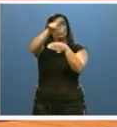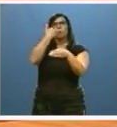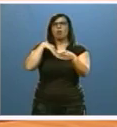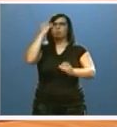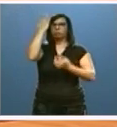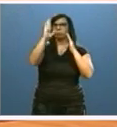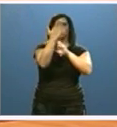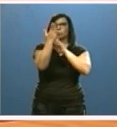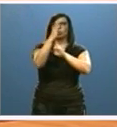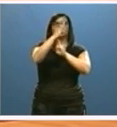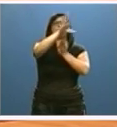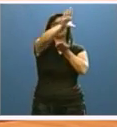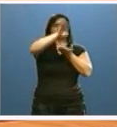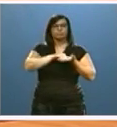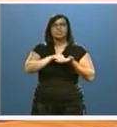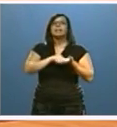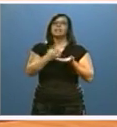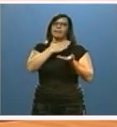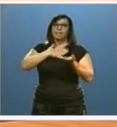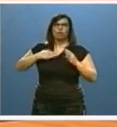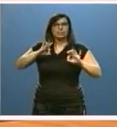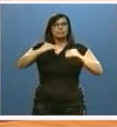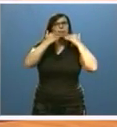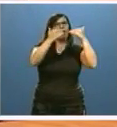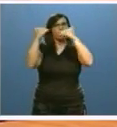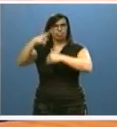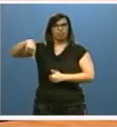sus propuestas lo que quiero hoy particularmente agradecer.